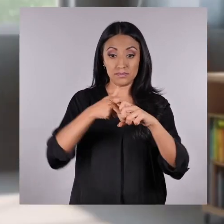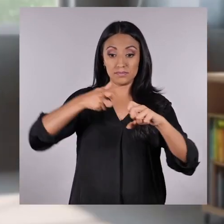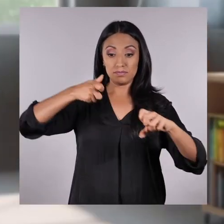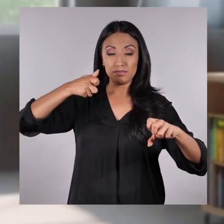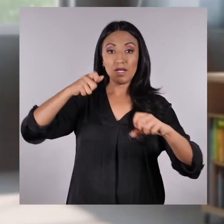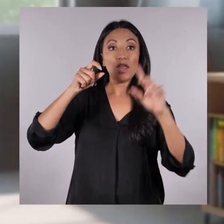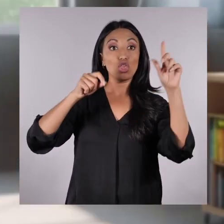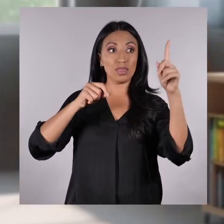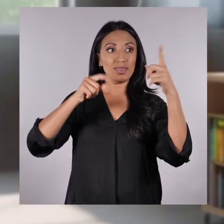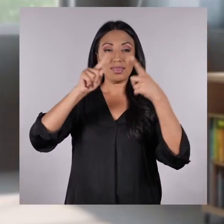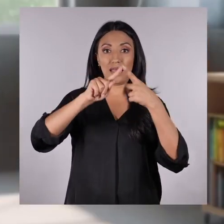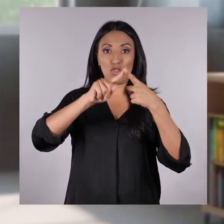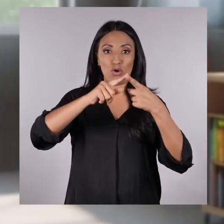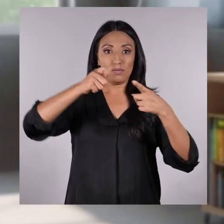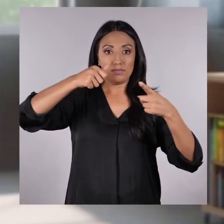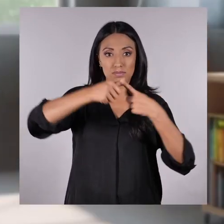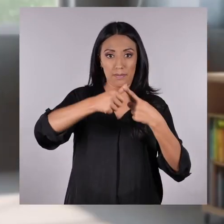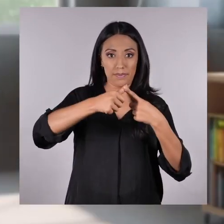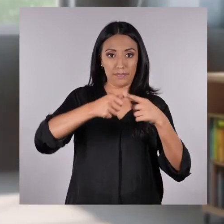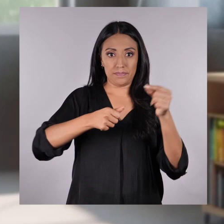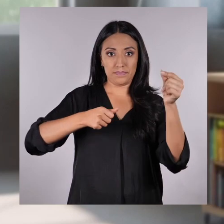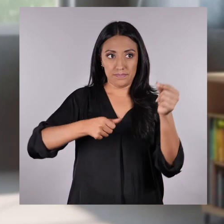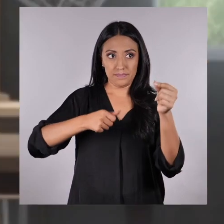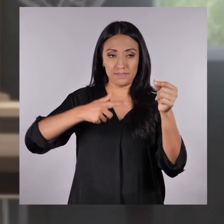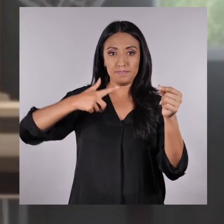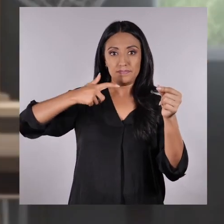Abrela y tapa con tu dedo el otro extremo.